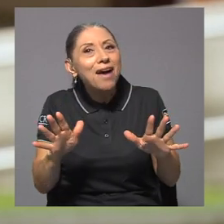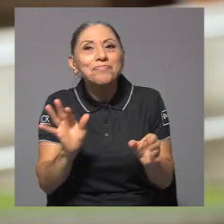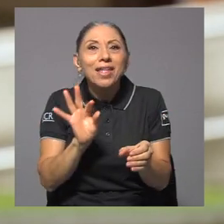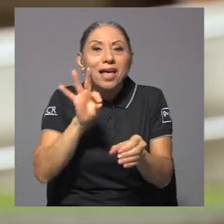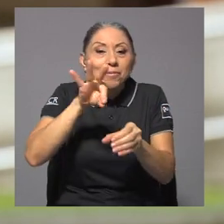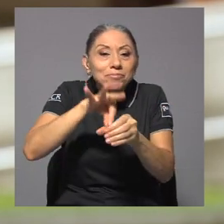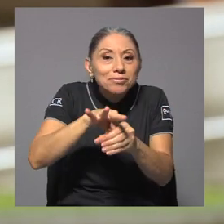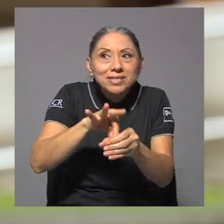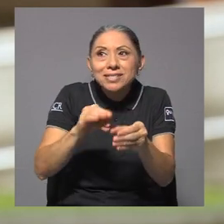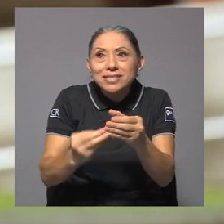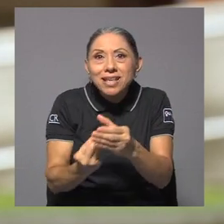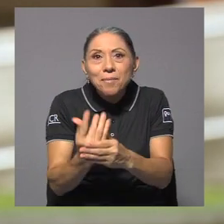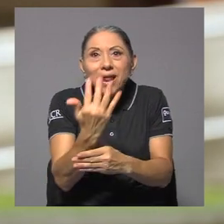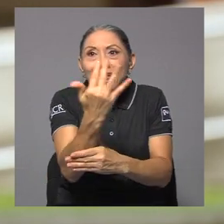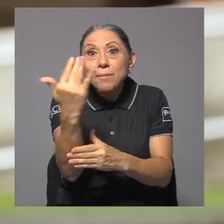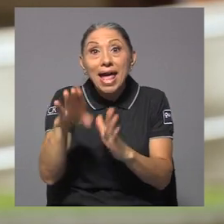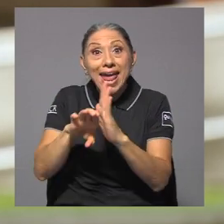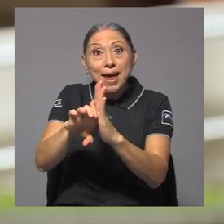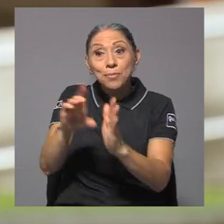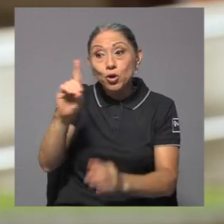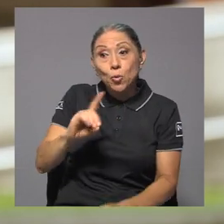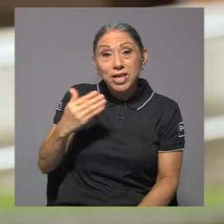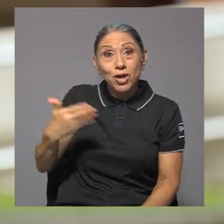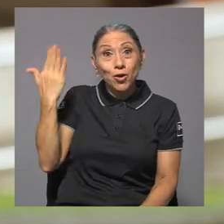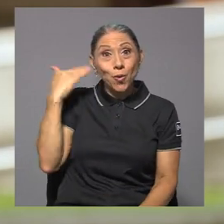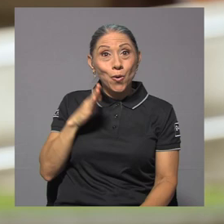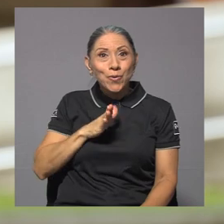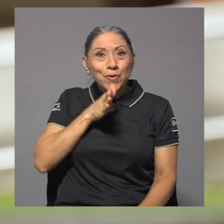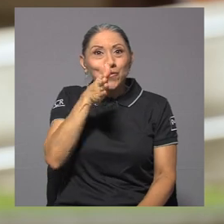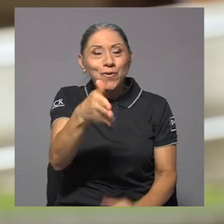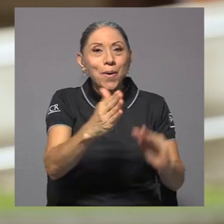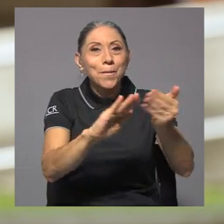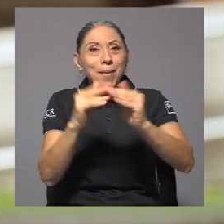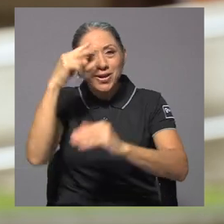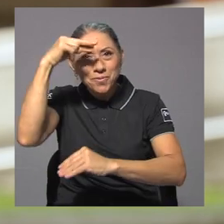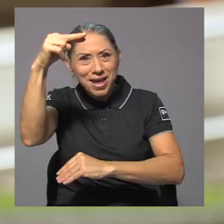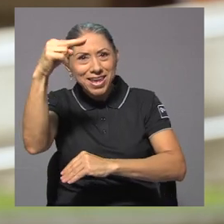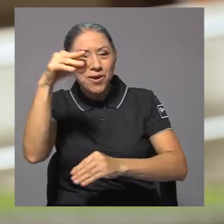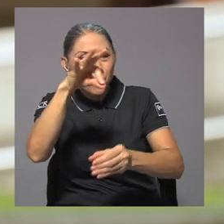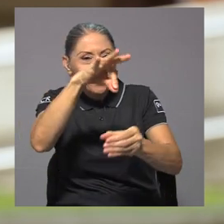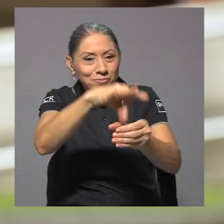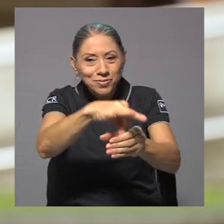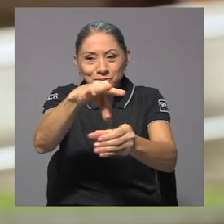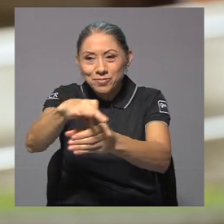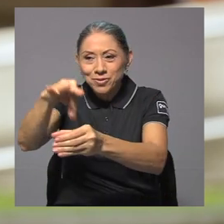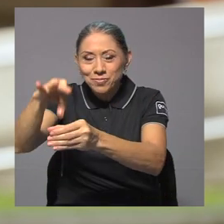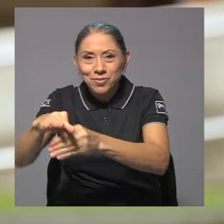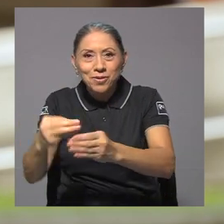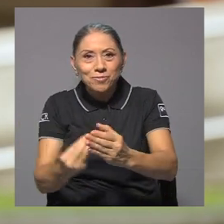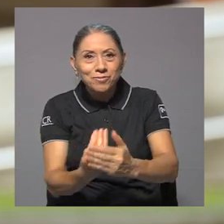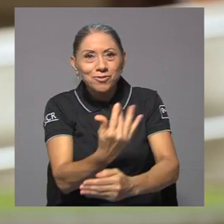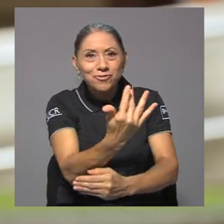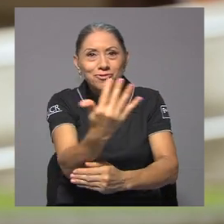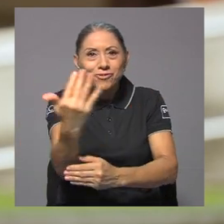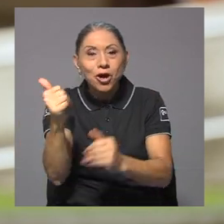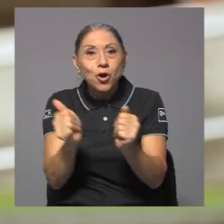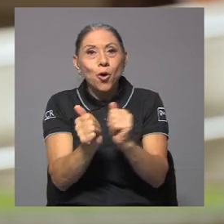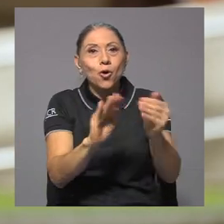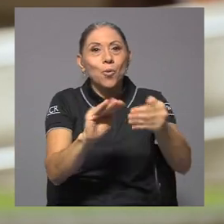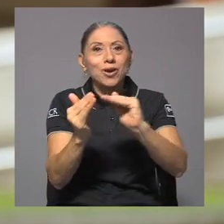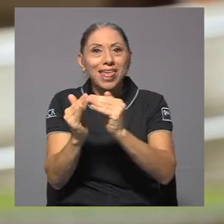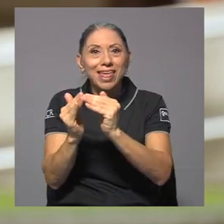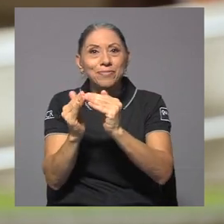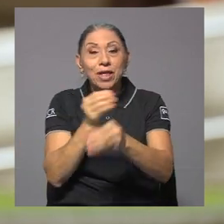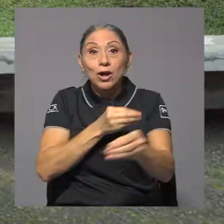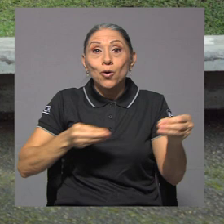siembras de árboles, el domingo, por ejemplo, andaban en Barrio México haciendo una siembra de árboles con la comunidad, una actividad